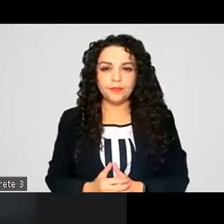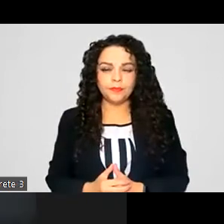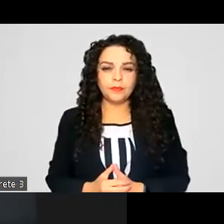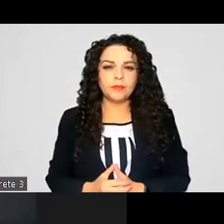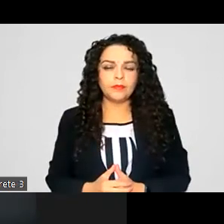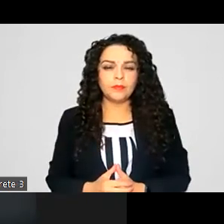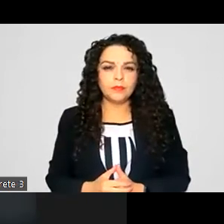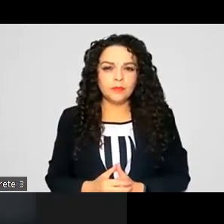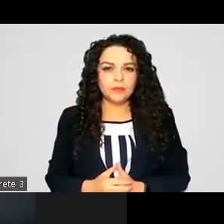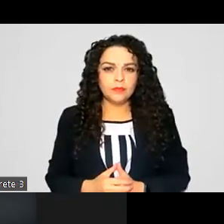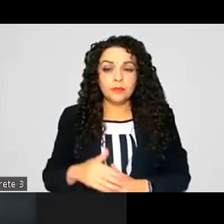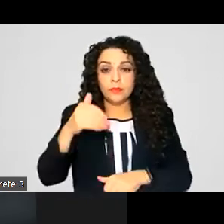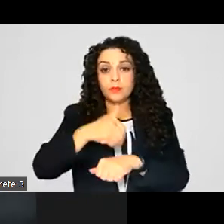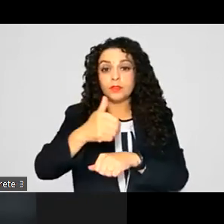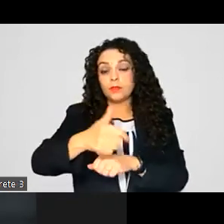el 7